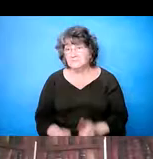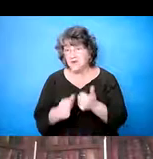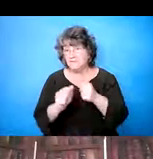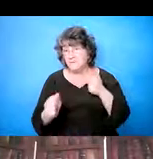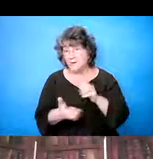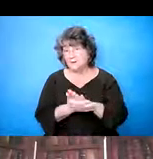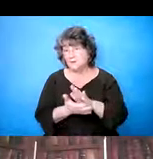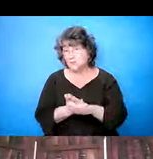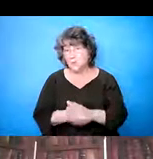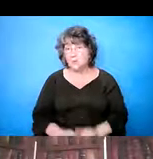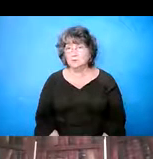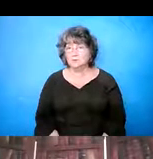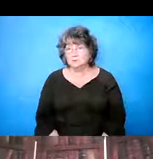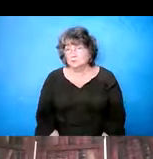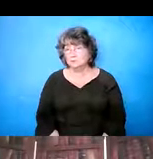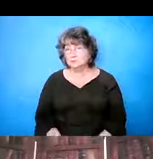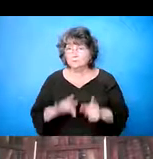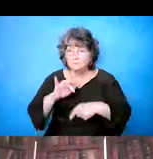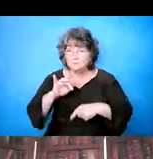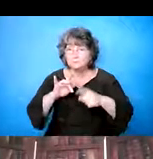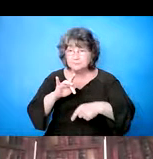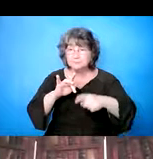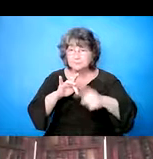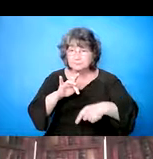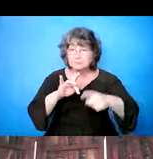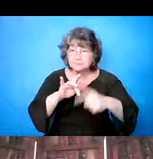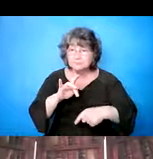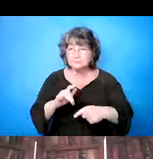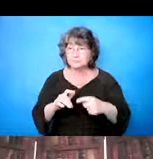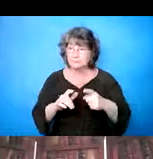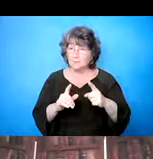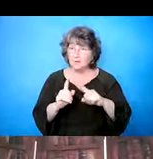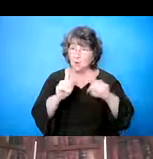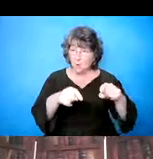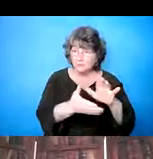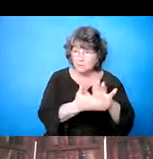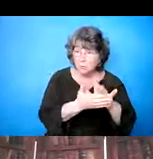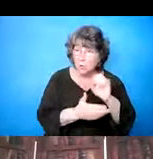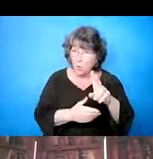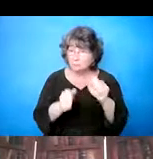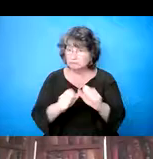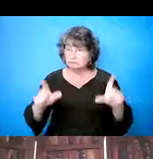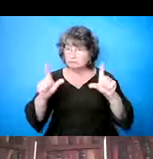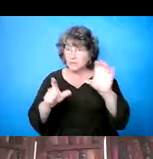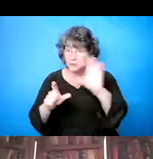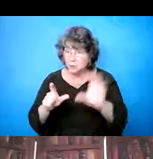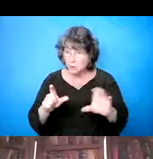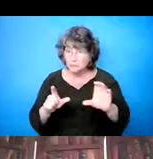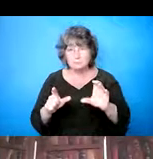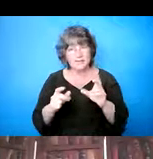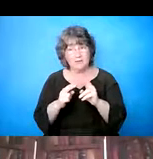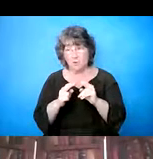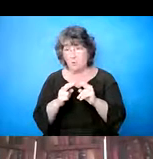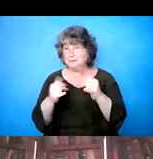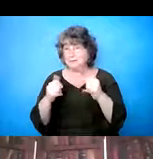en el Zoom o en persona, no, no está, no están asistiendo, o, o no, no lo están haciendo